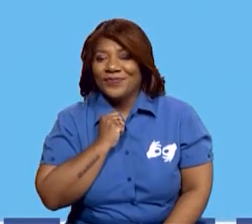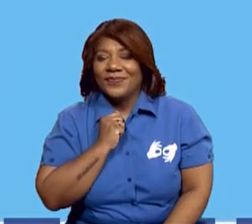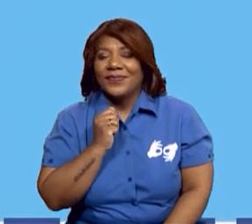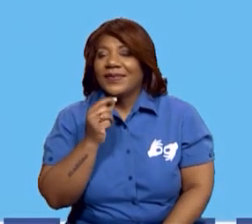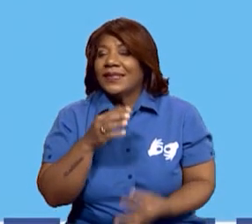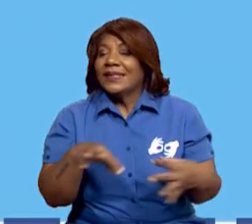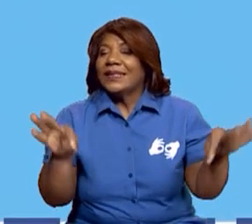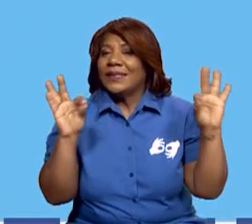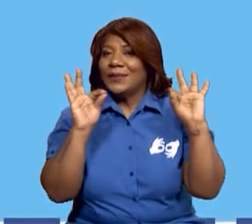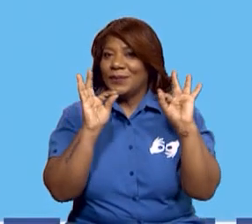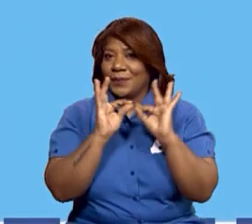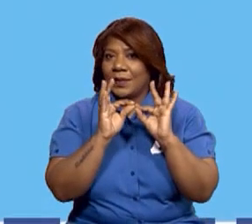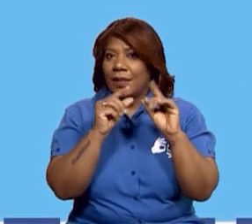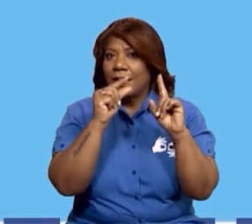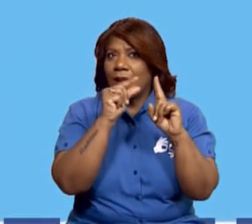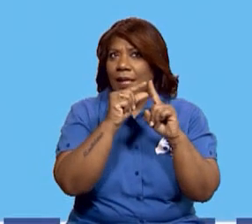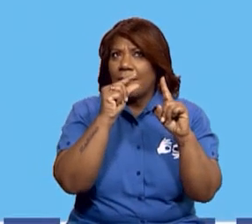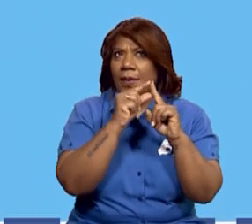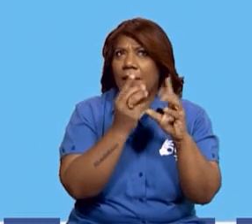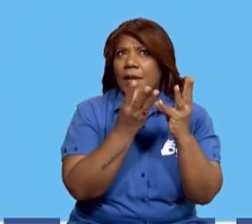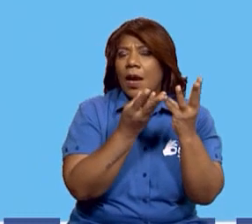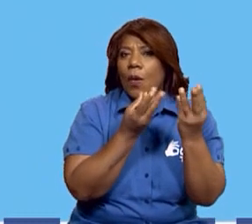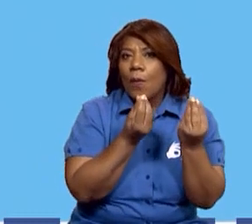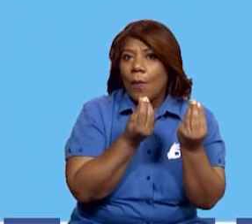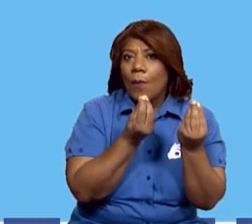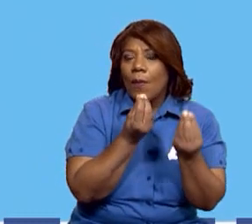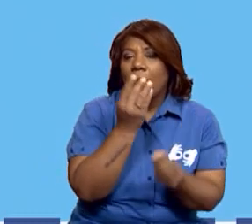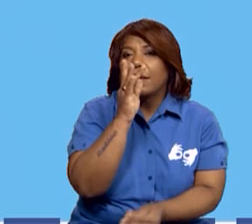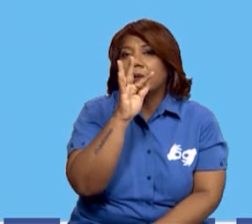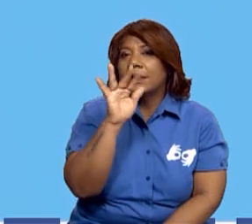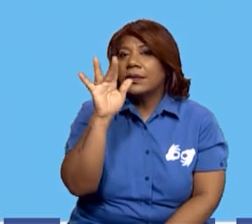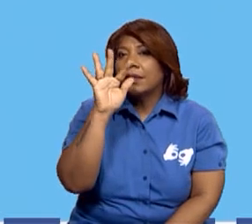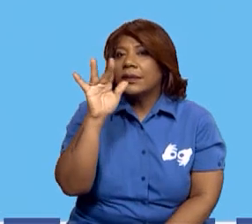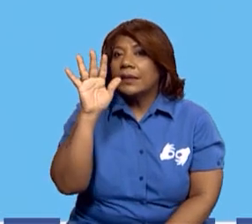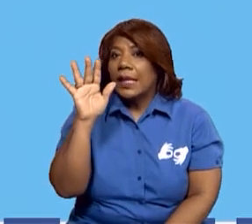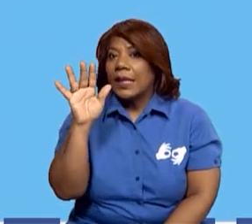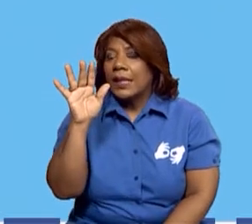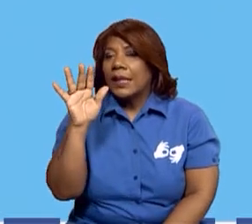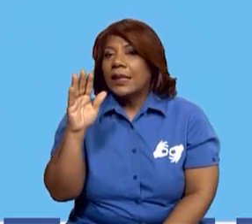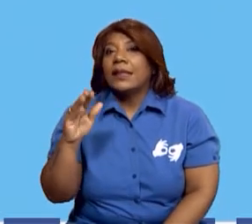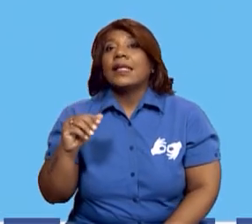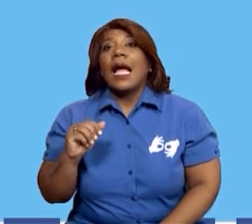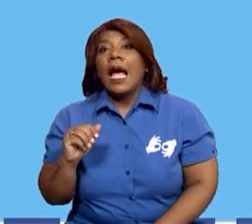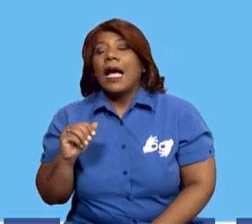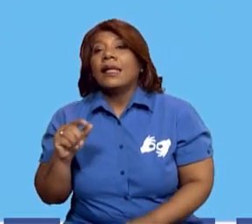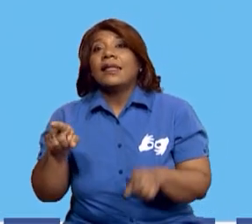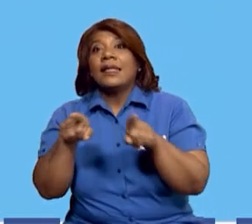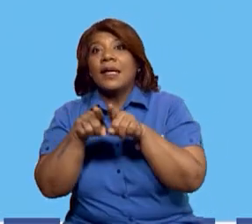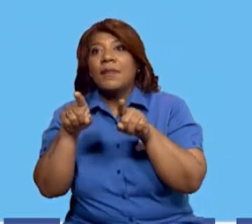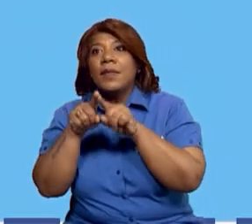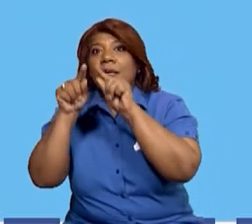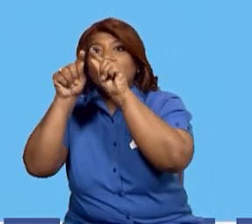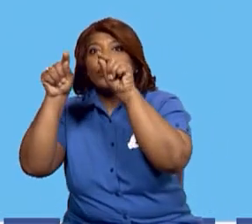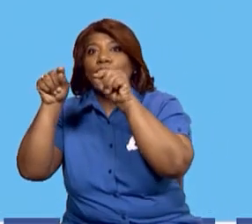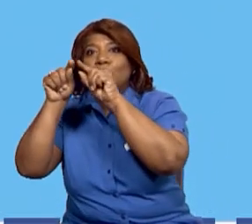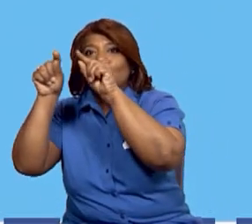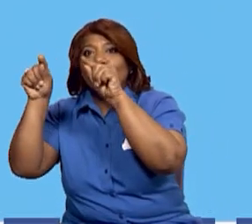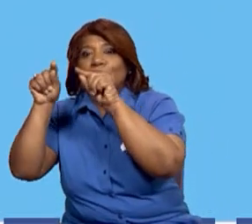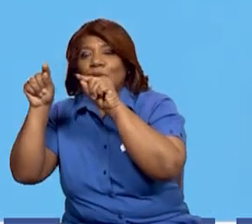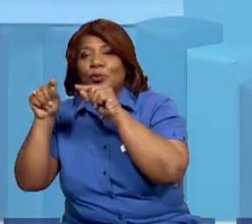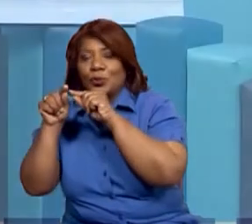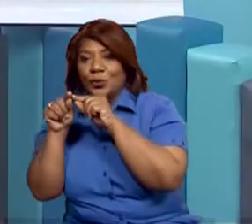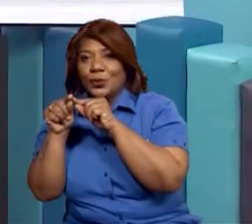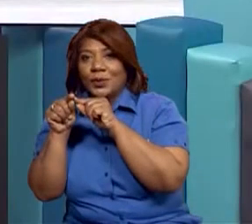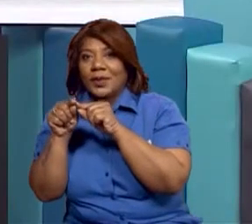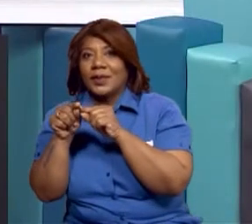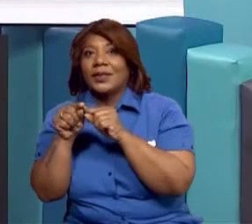cada palabra, cada letrita, y después contar las casillas. te das cuenta, ya aquí, ya te